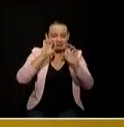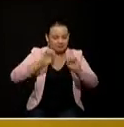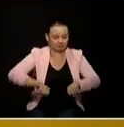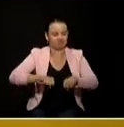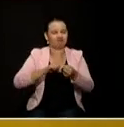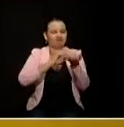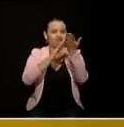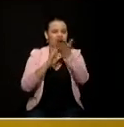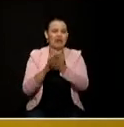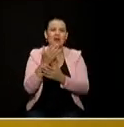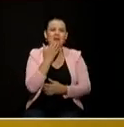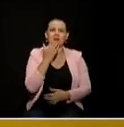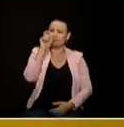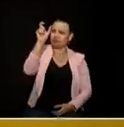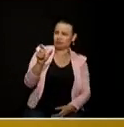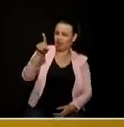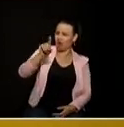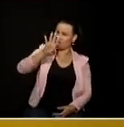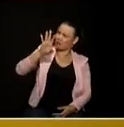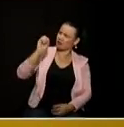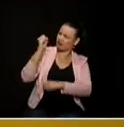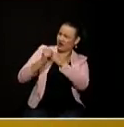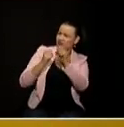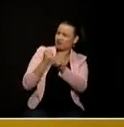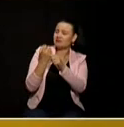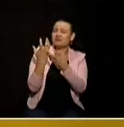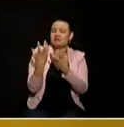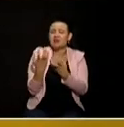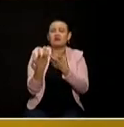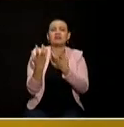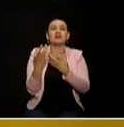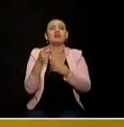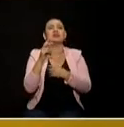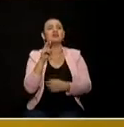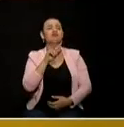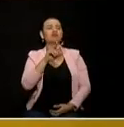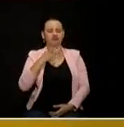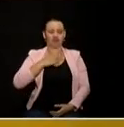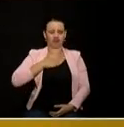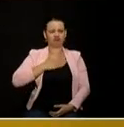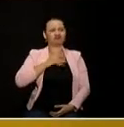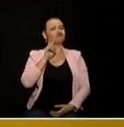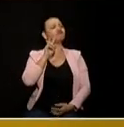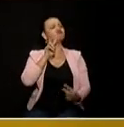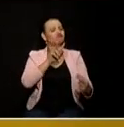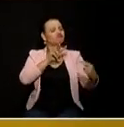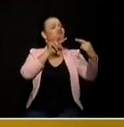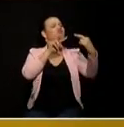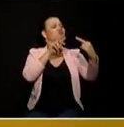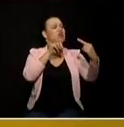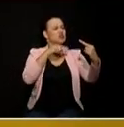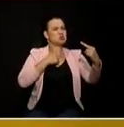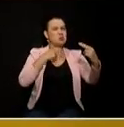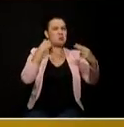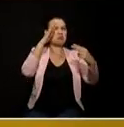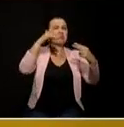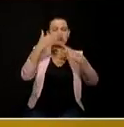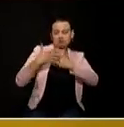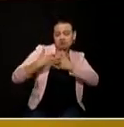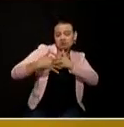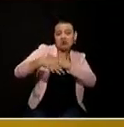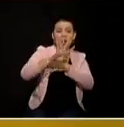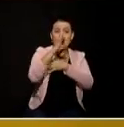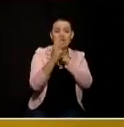40 años que lo quiere hacer bien que quiere mirar a sus coterráneos a los ojos para poder en cuatro años decir que valió la pena